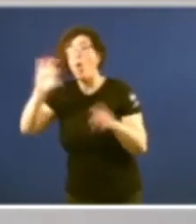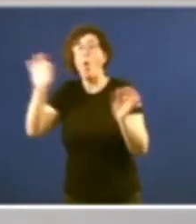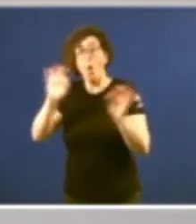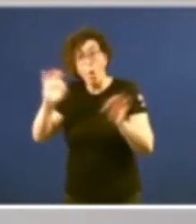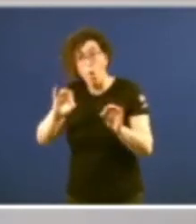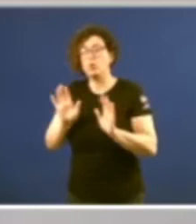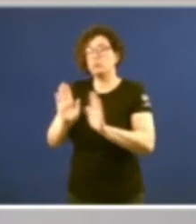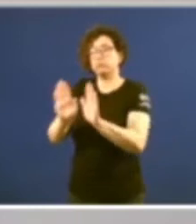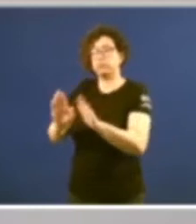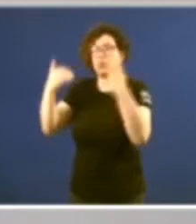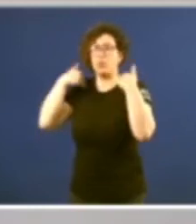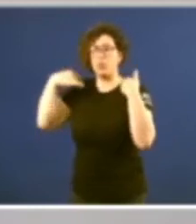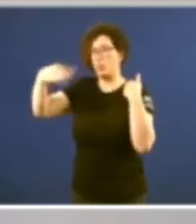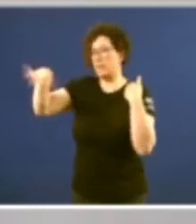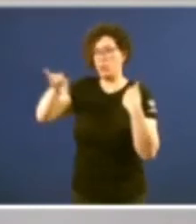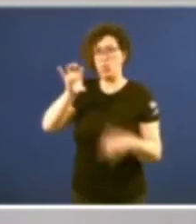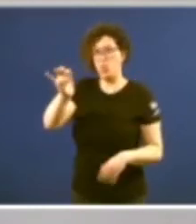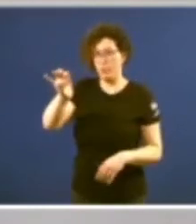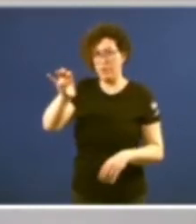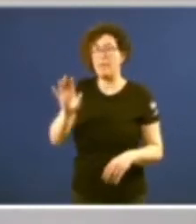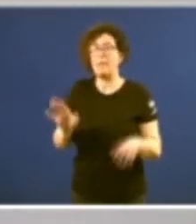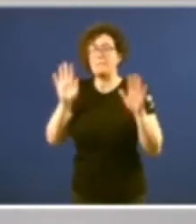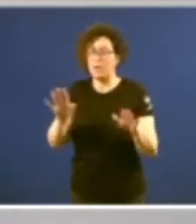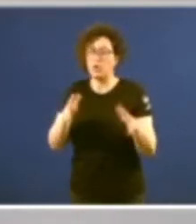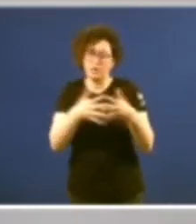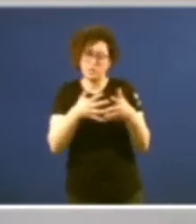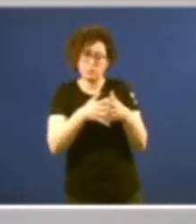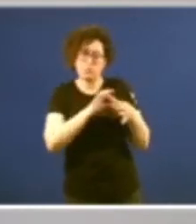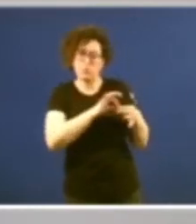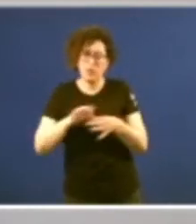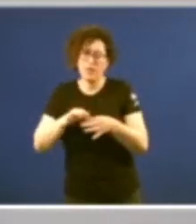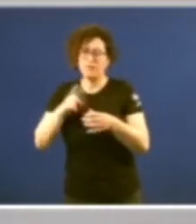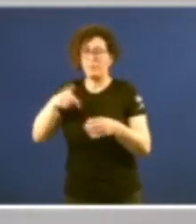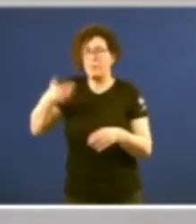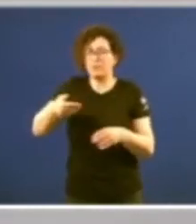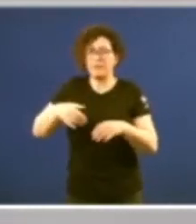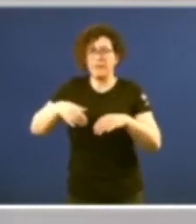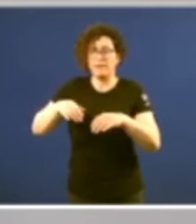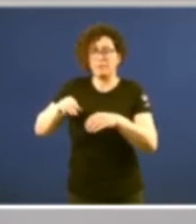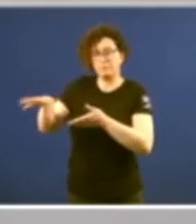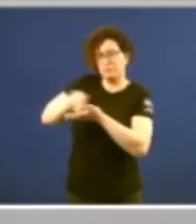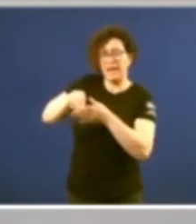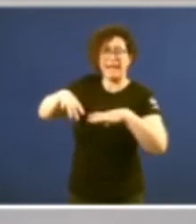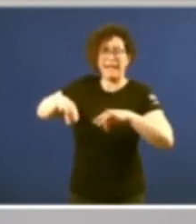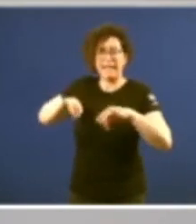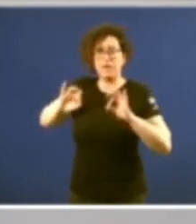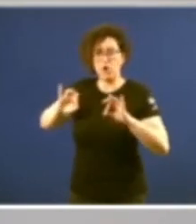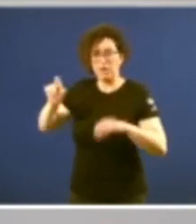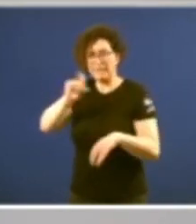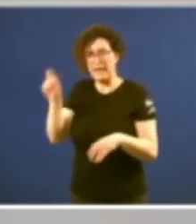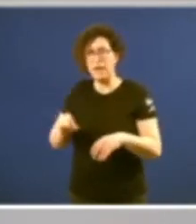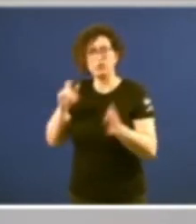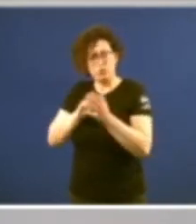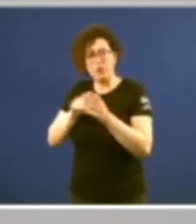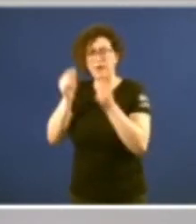Ou actuando fundamentalmente con un esquema tamén de marcada influencia regional italiana. tuvimos un seminario con